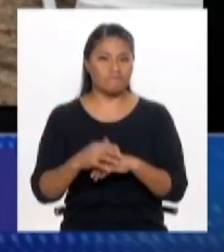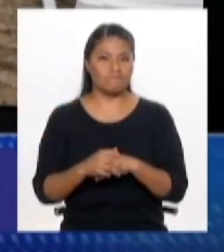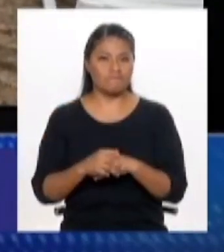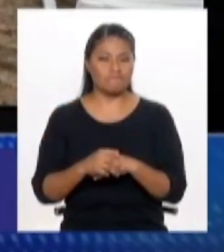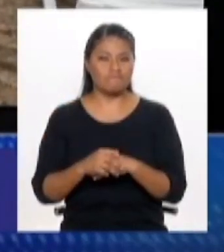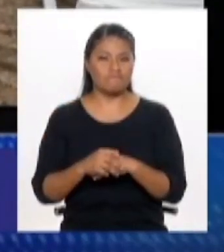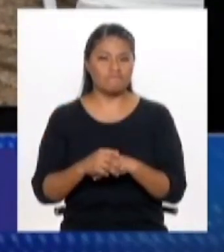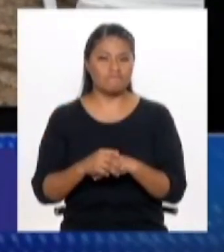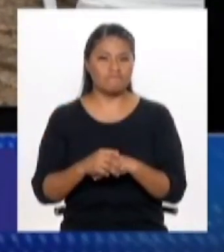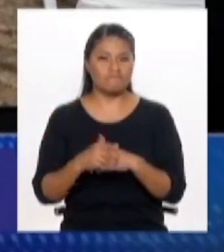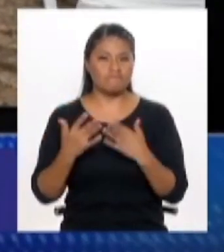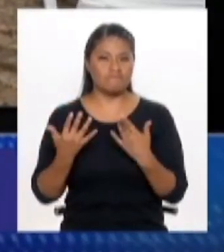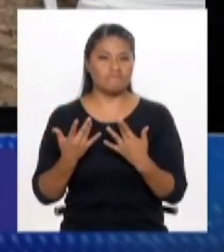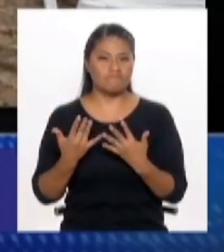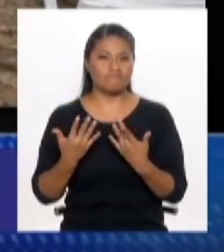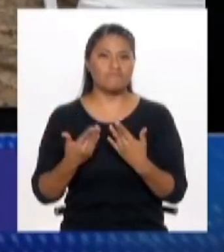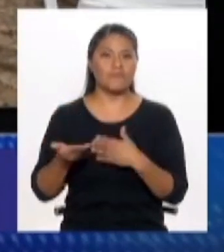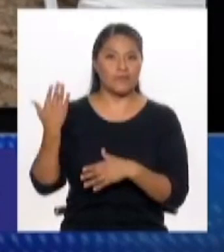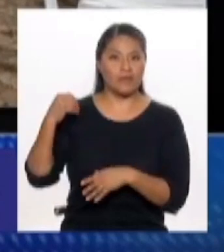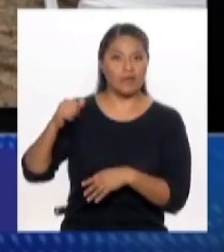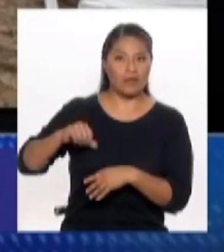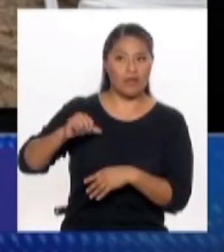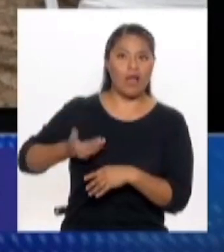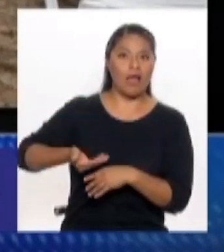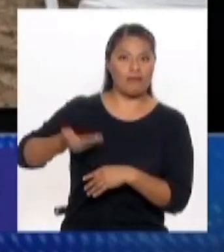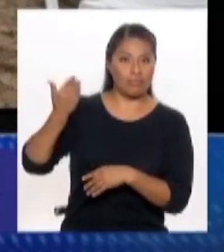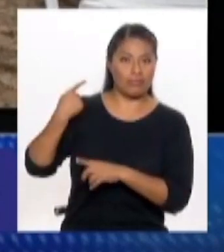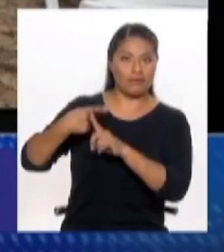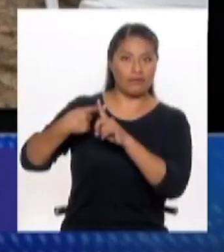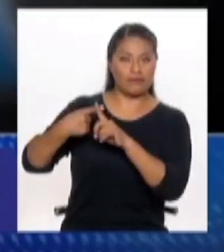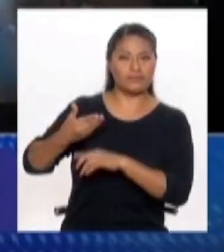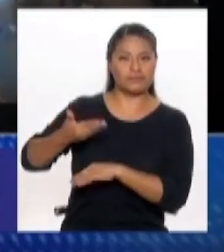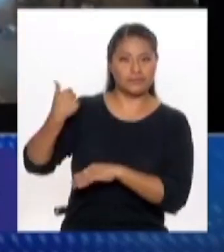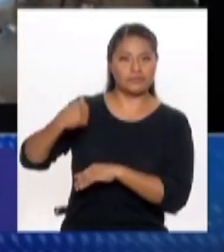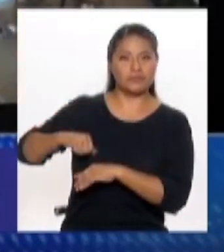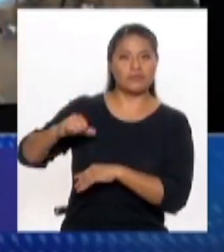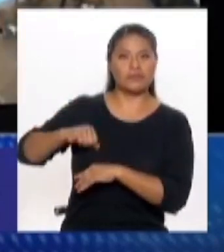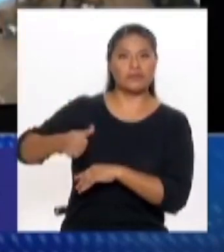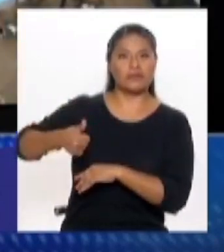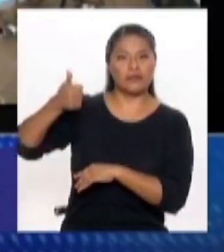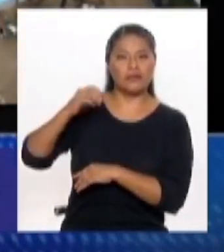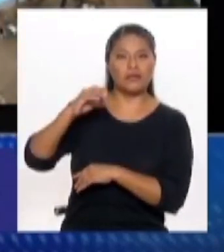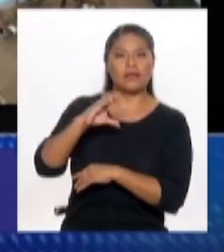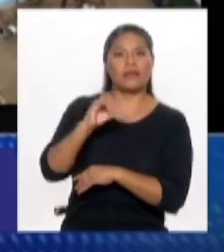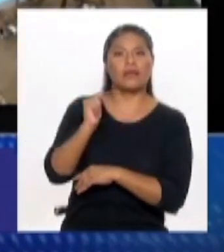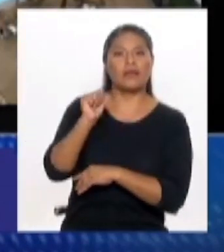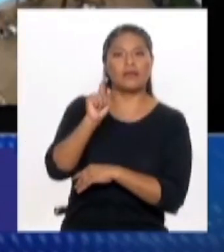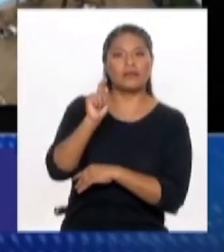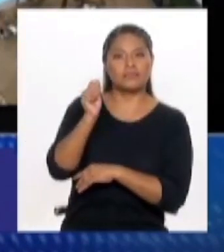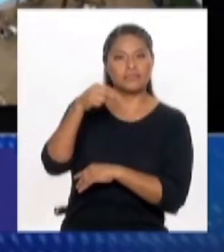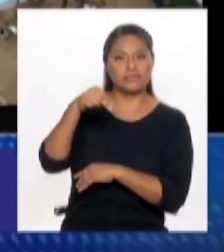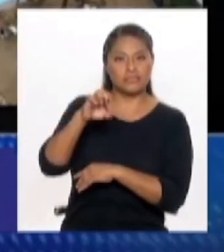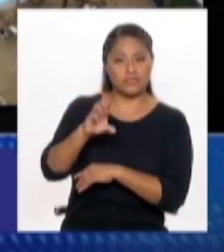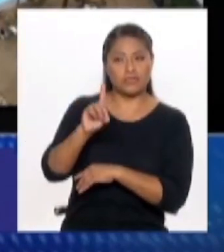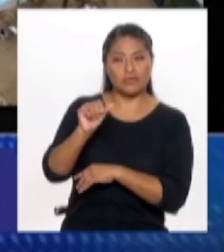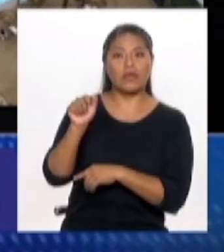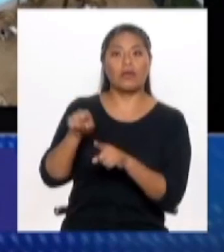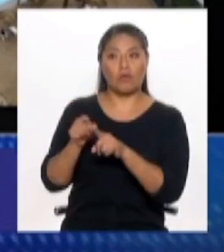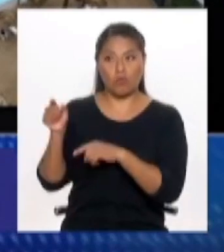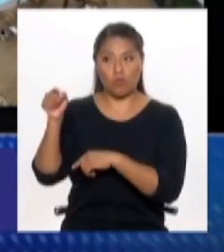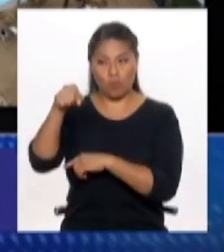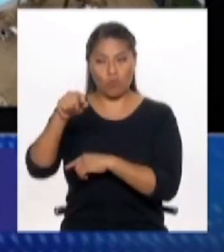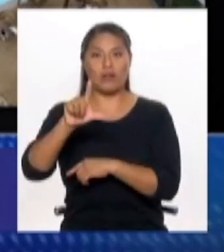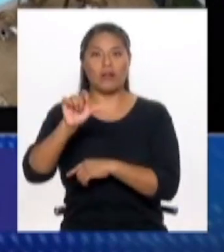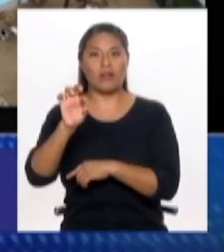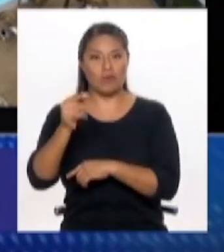el alcalde Castañeda, que a quien, por cierto, el alcalde López Aliaga admira